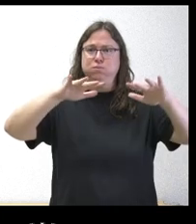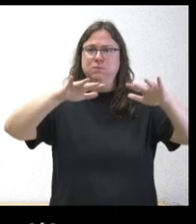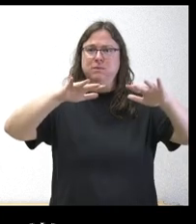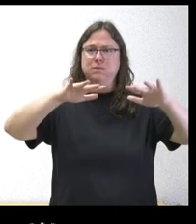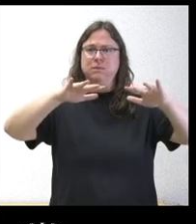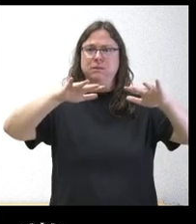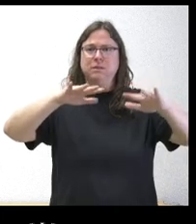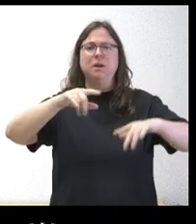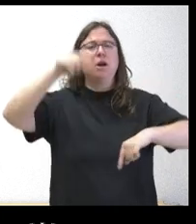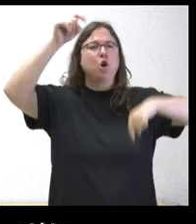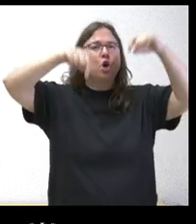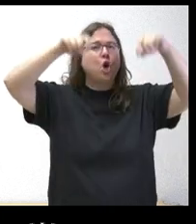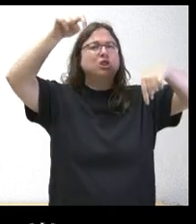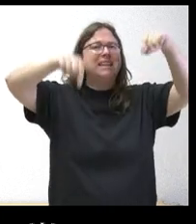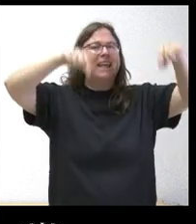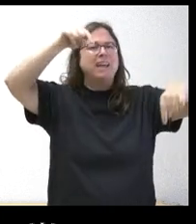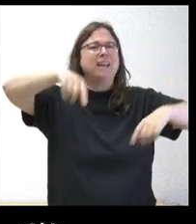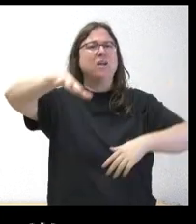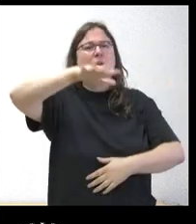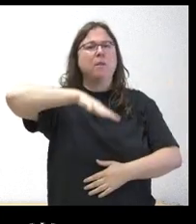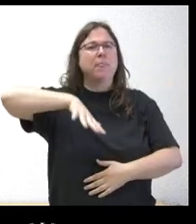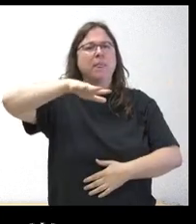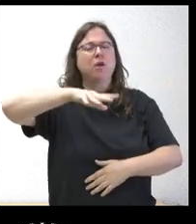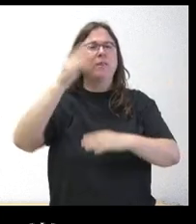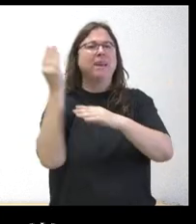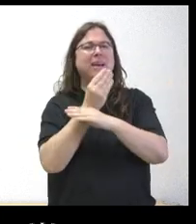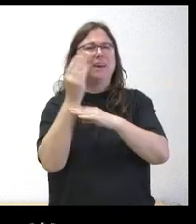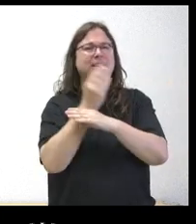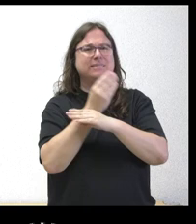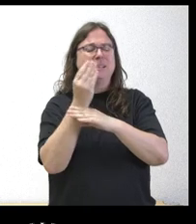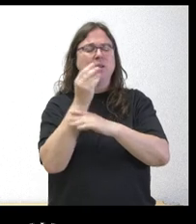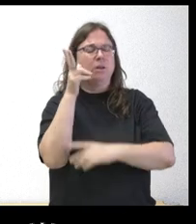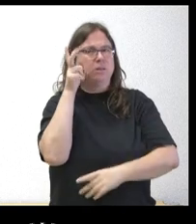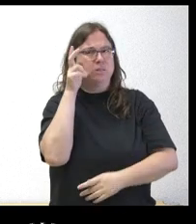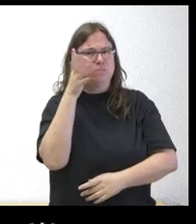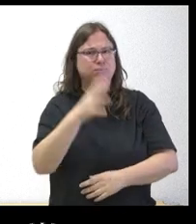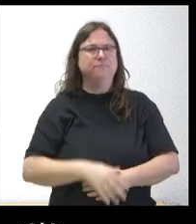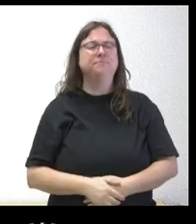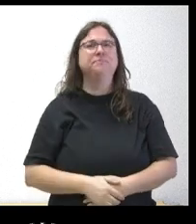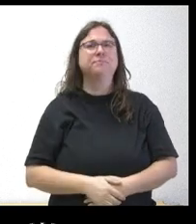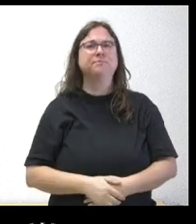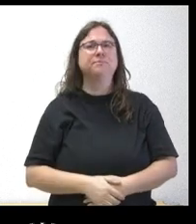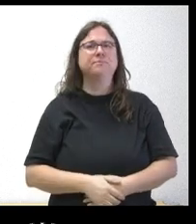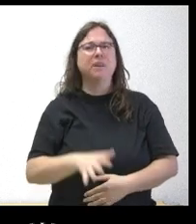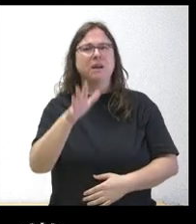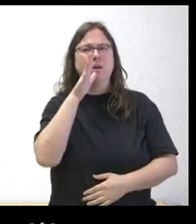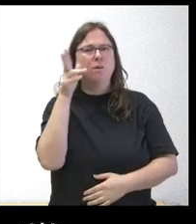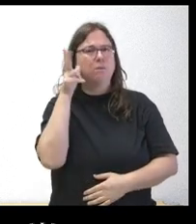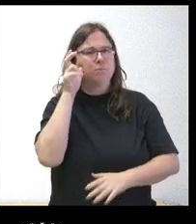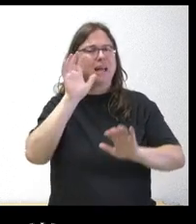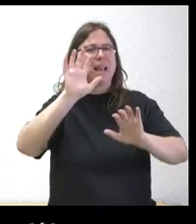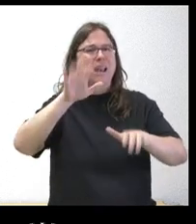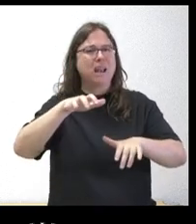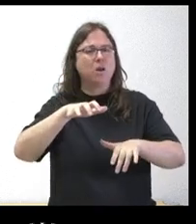de goteras en las instalaciones de la nueva estación de la nueva modelada estación de autobuses de León de